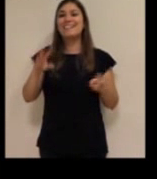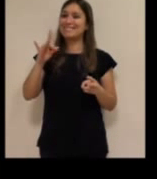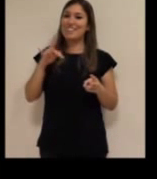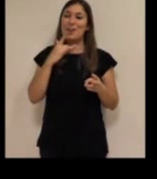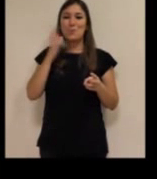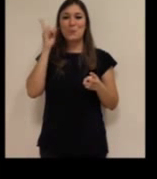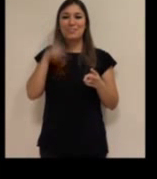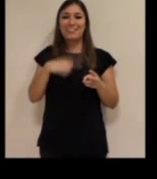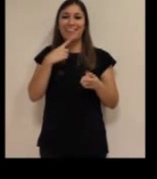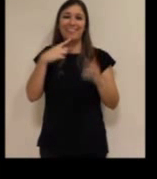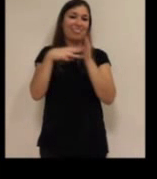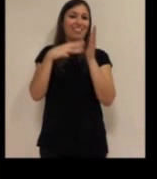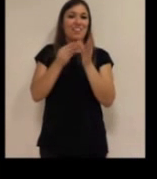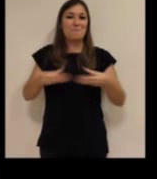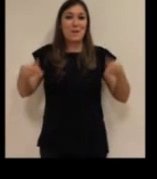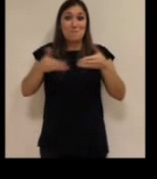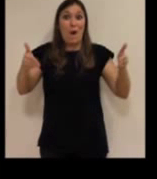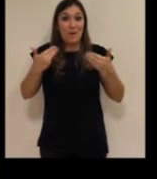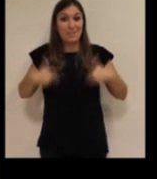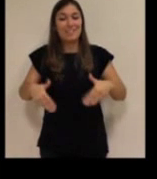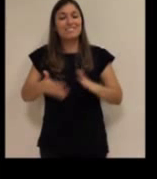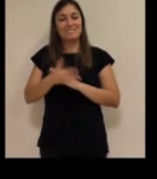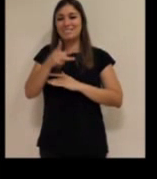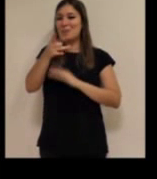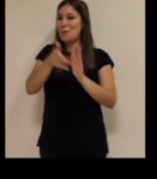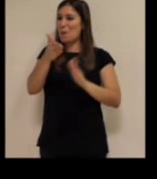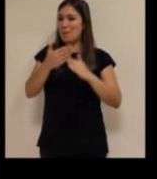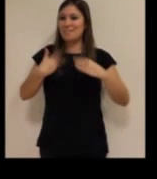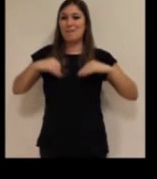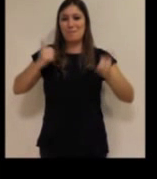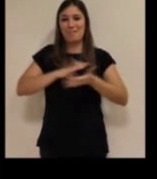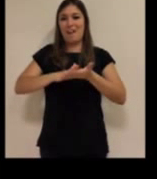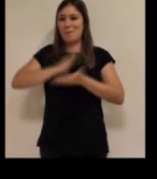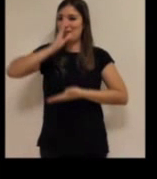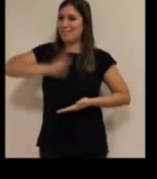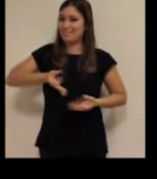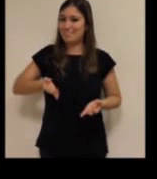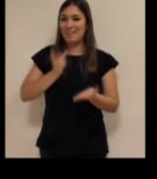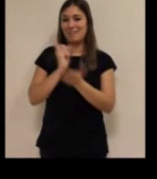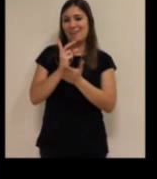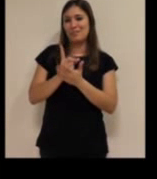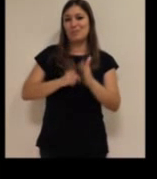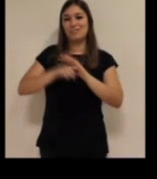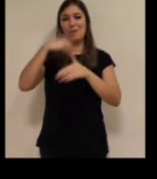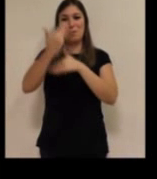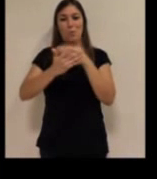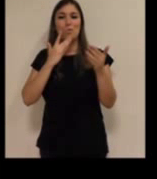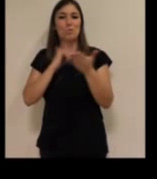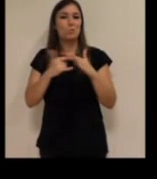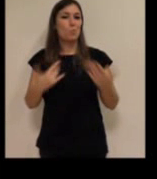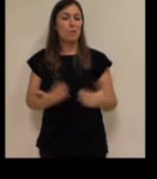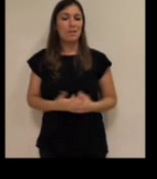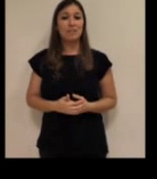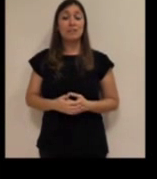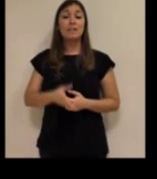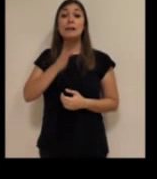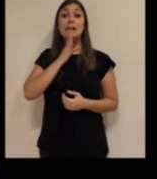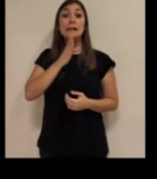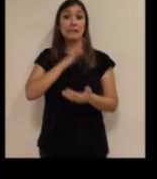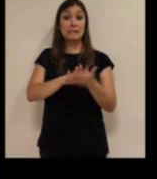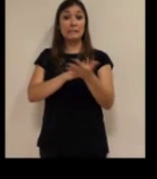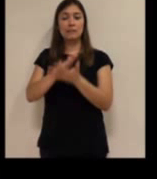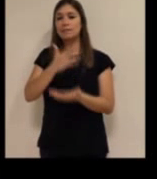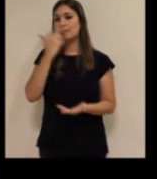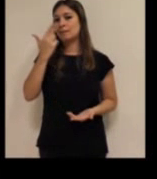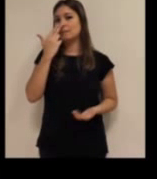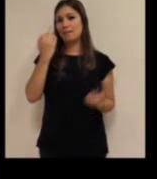el tema de los avances en la tecnología, los retos que tenemos. Creo que es muy interesante eso que estáis